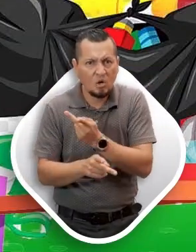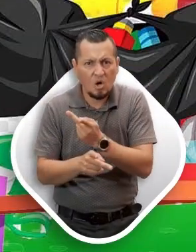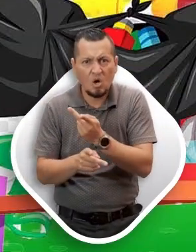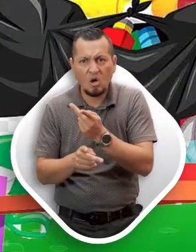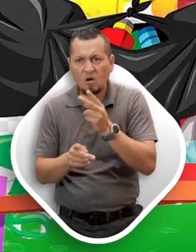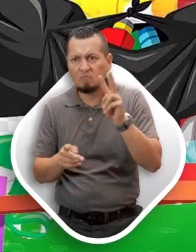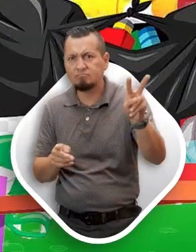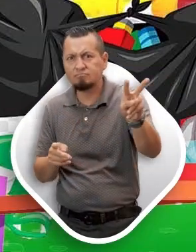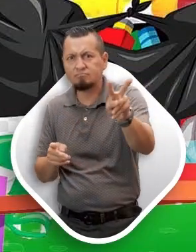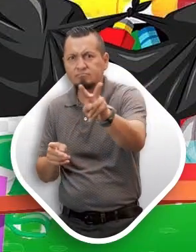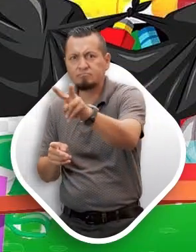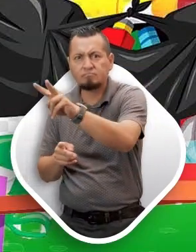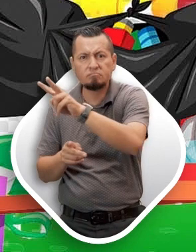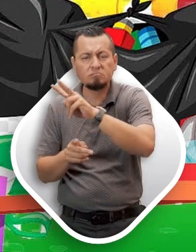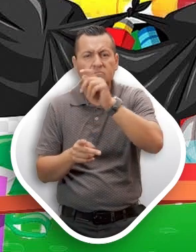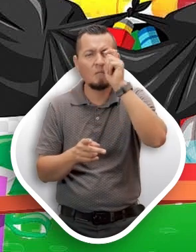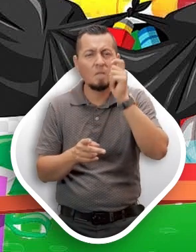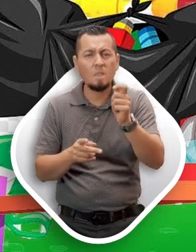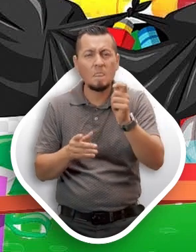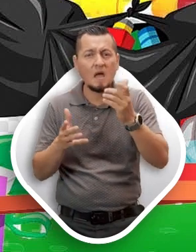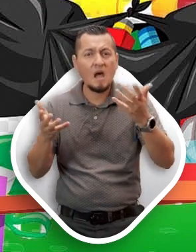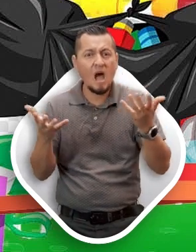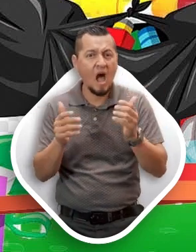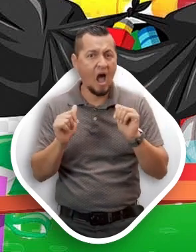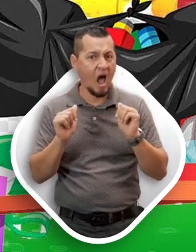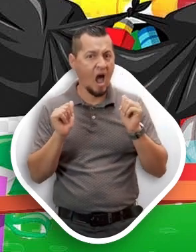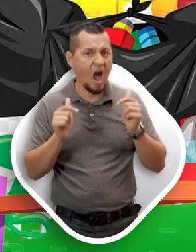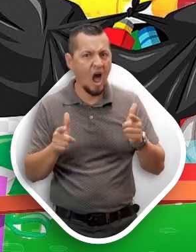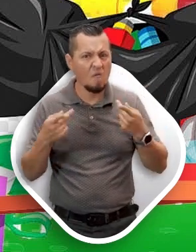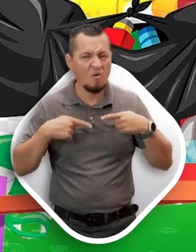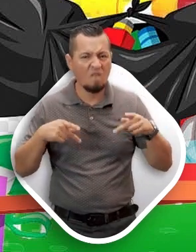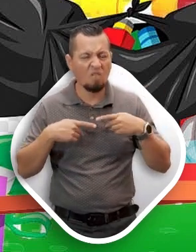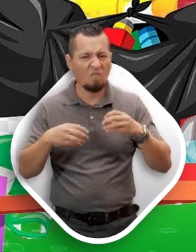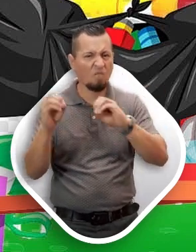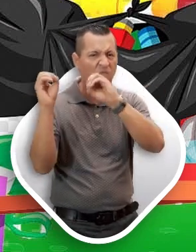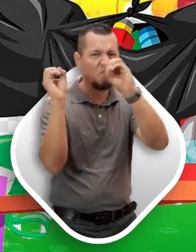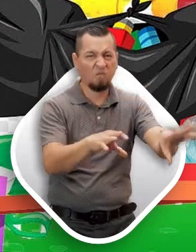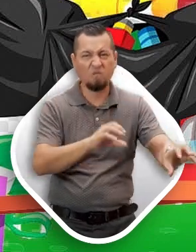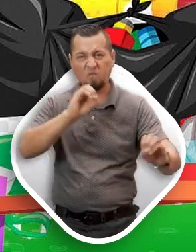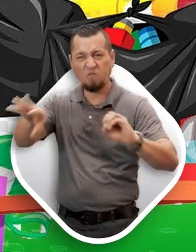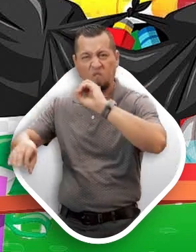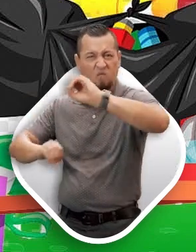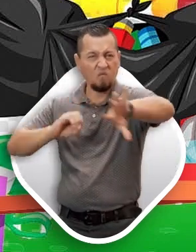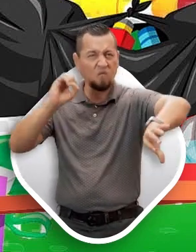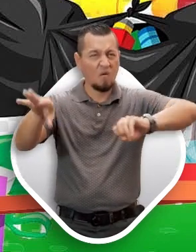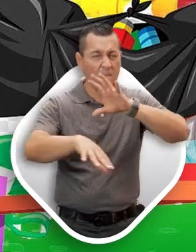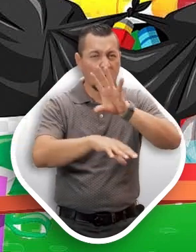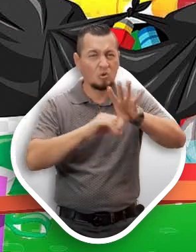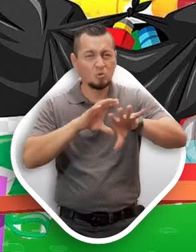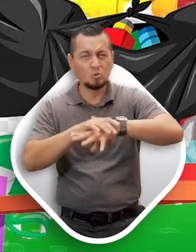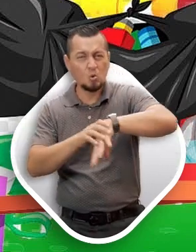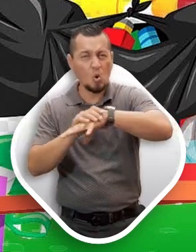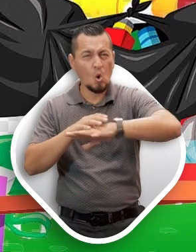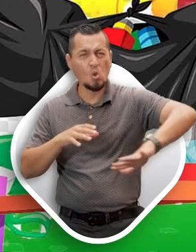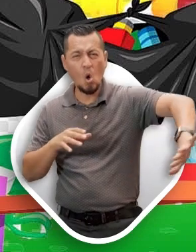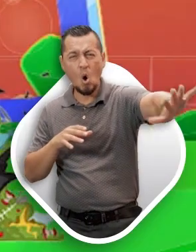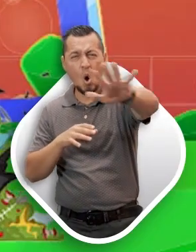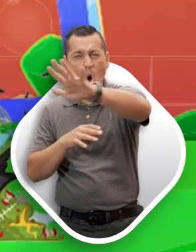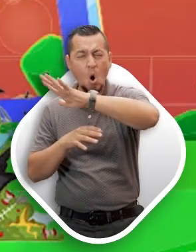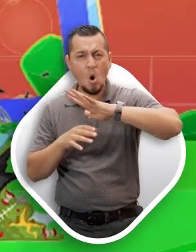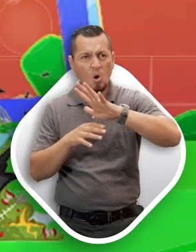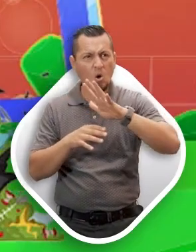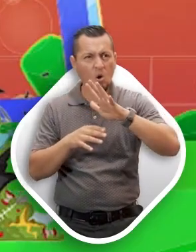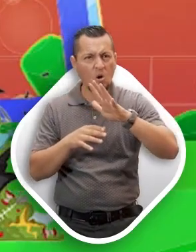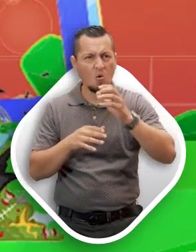Junto a sus compañeros pudieron observar que alguien había tirado la basura de los botes en todo el patio.